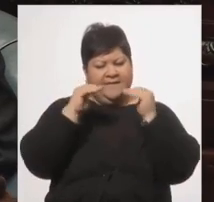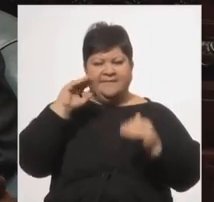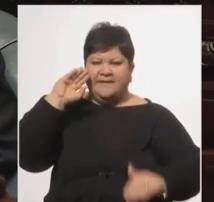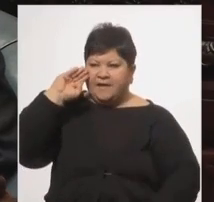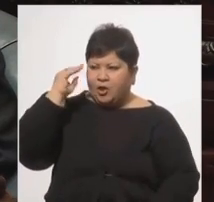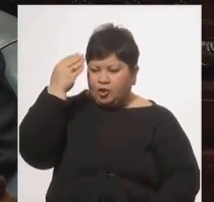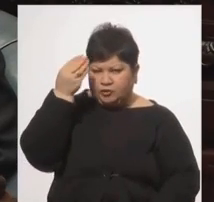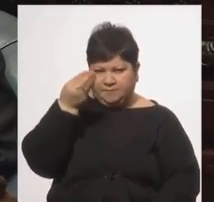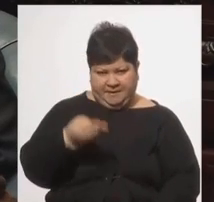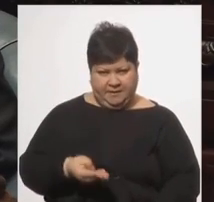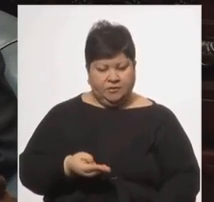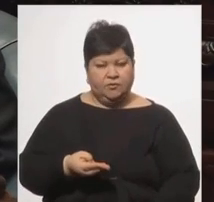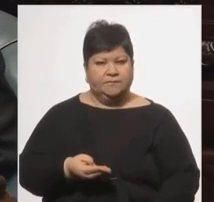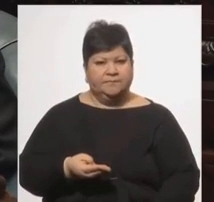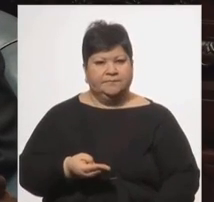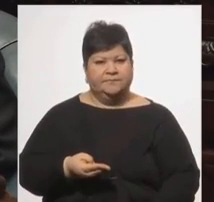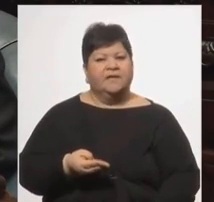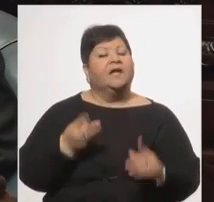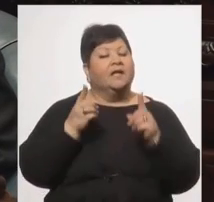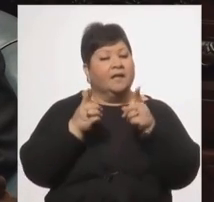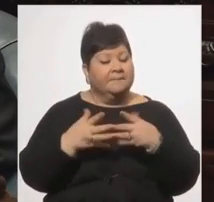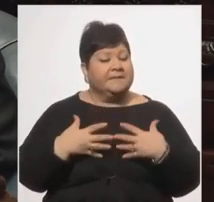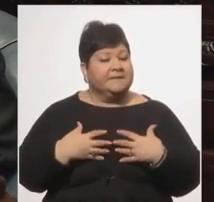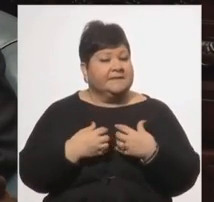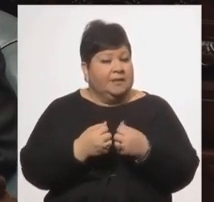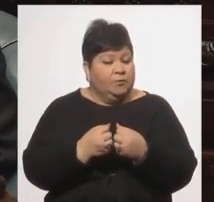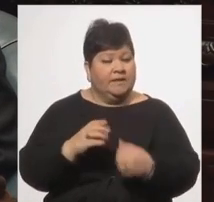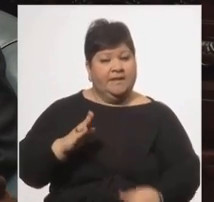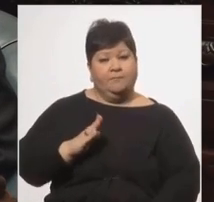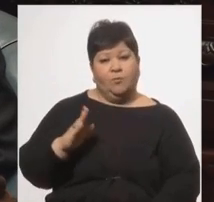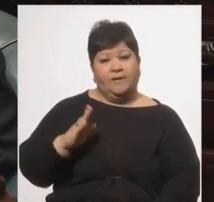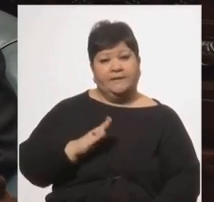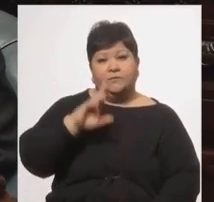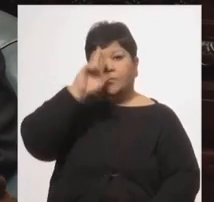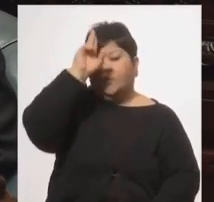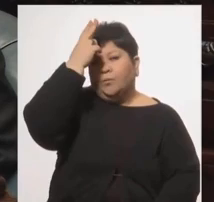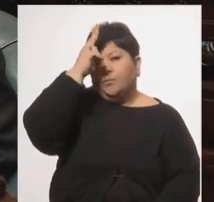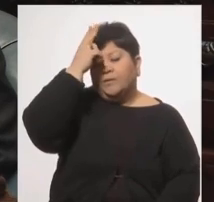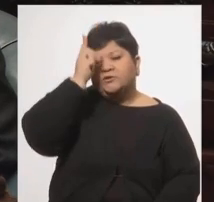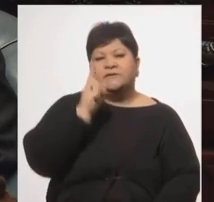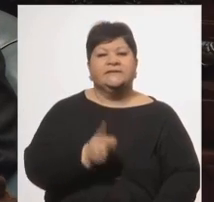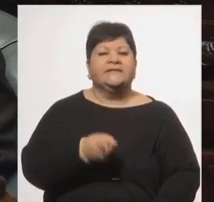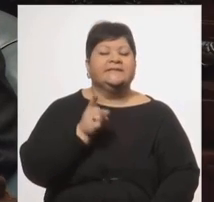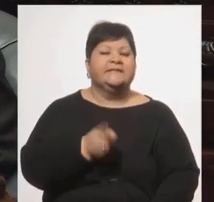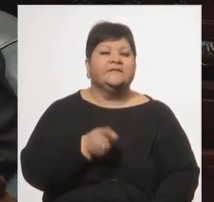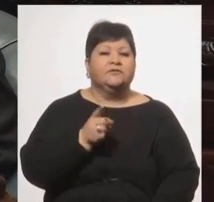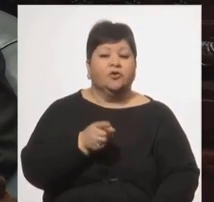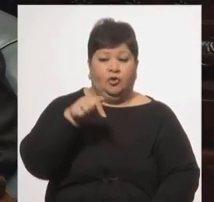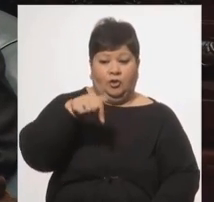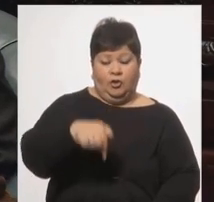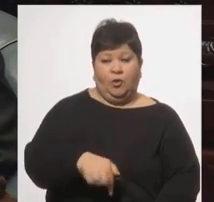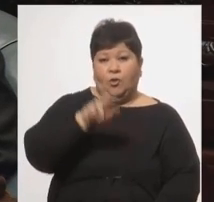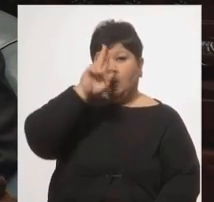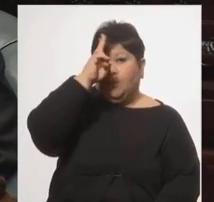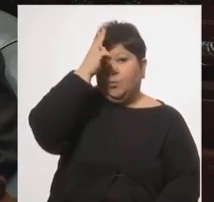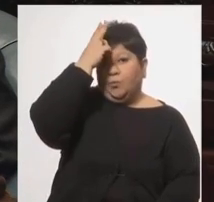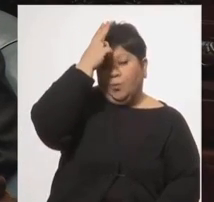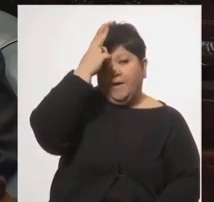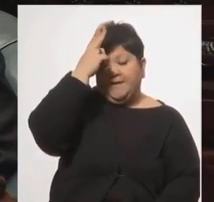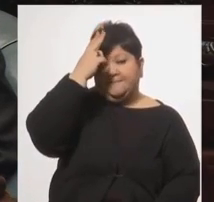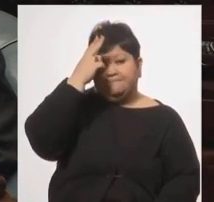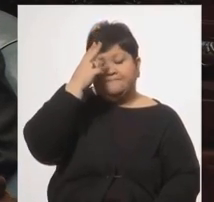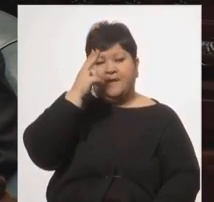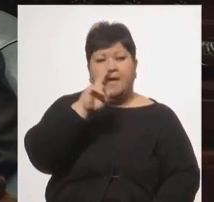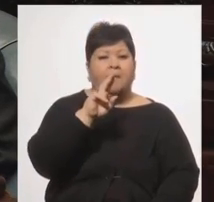y salud de las mujeres uruguayas sino porque esta decisión hoy hace posible que Uruguay tenga la tasa de